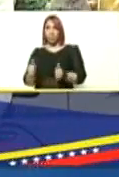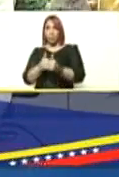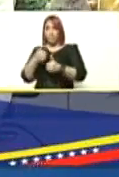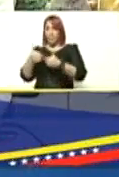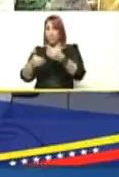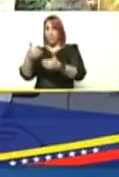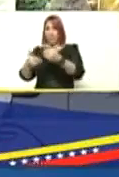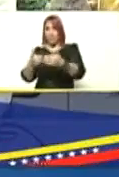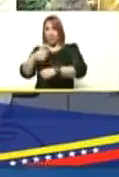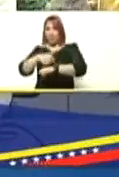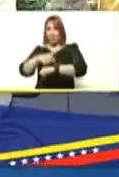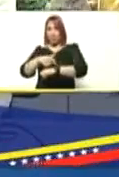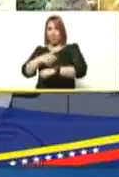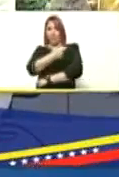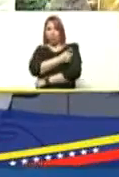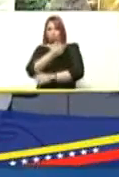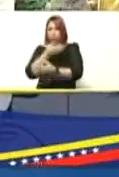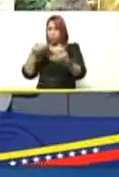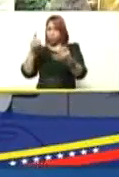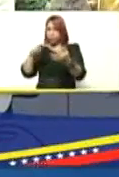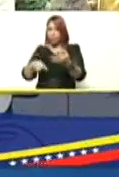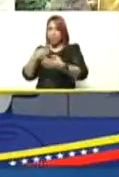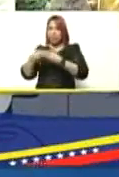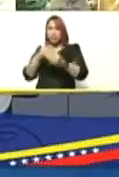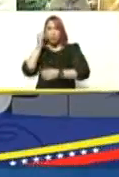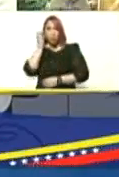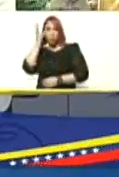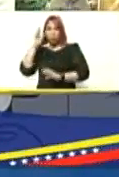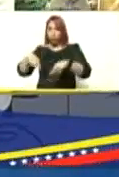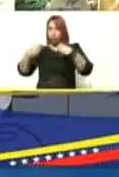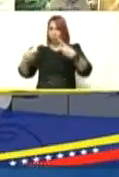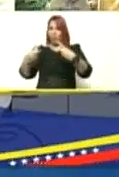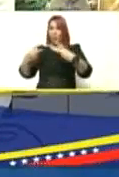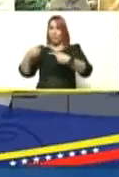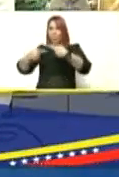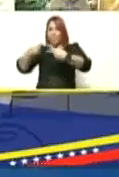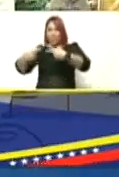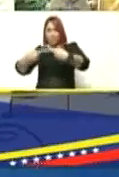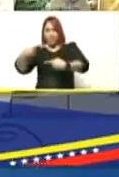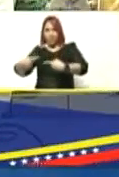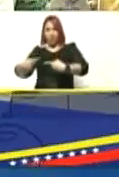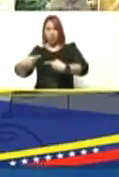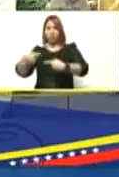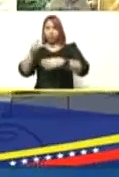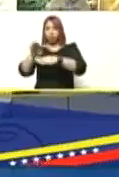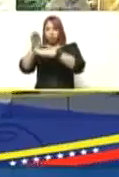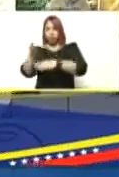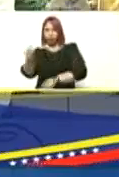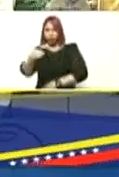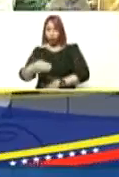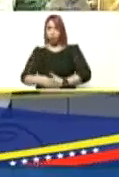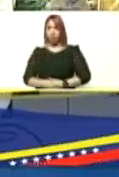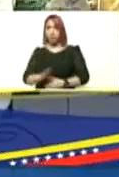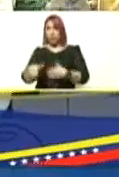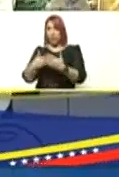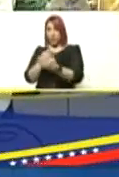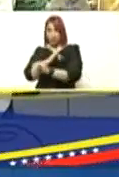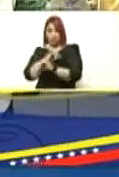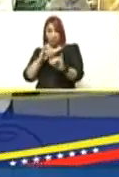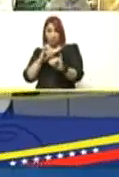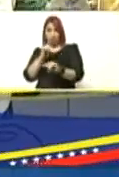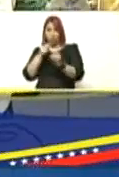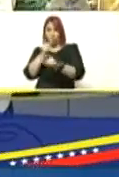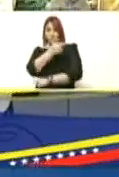tiempo las vacunas se van perfeccionando se van generando nuevas generaciones de vacunas que protegen un poco más hasta que llegue alguna